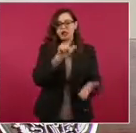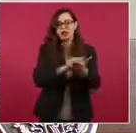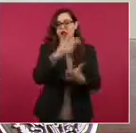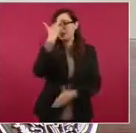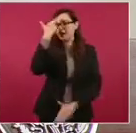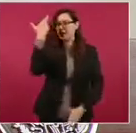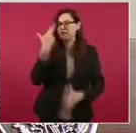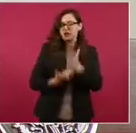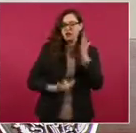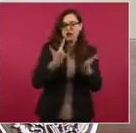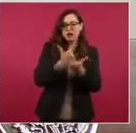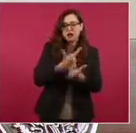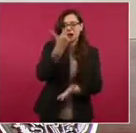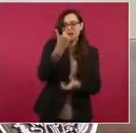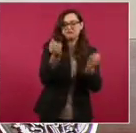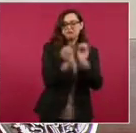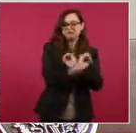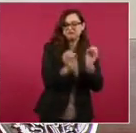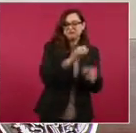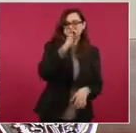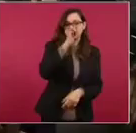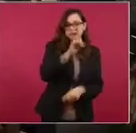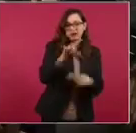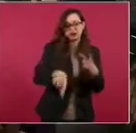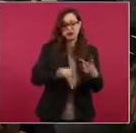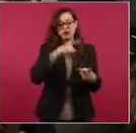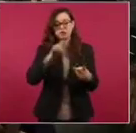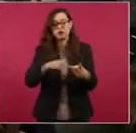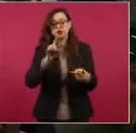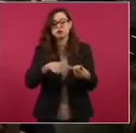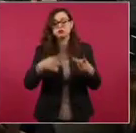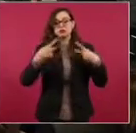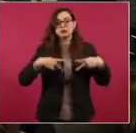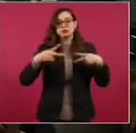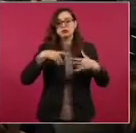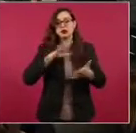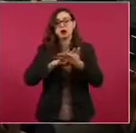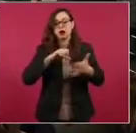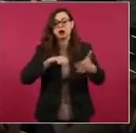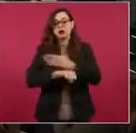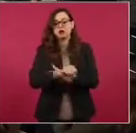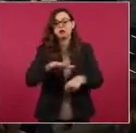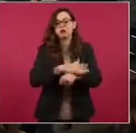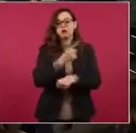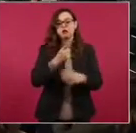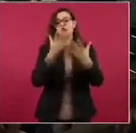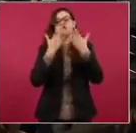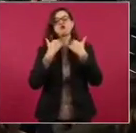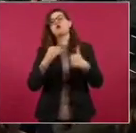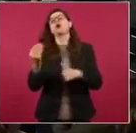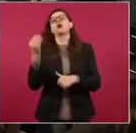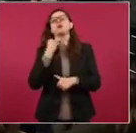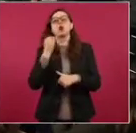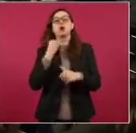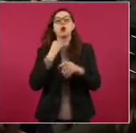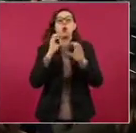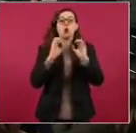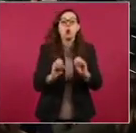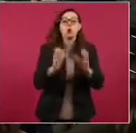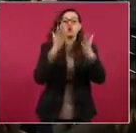pudieron pagar un abogado, un traductor o han enfrentado dificultades.